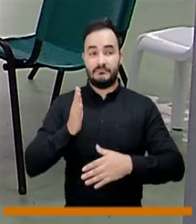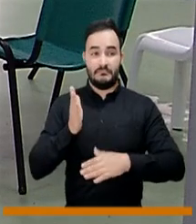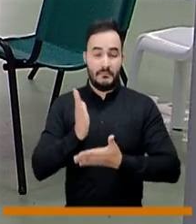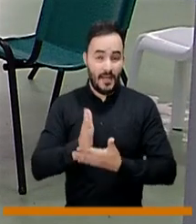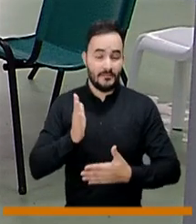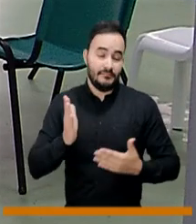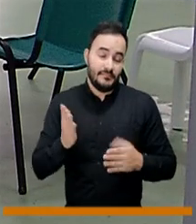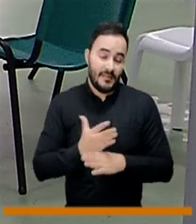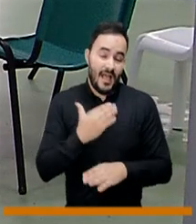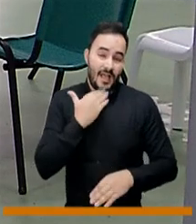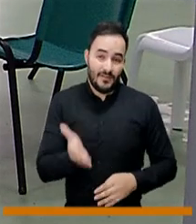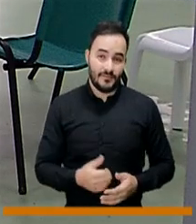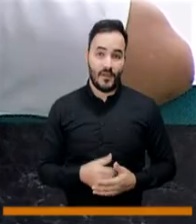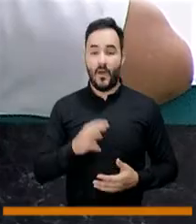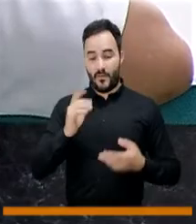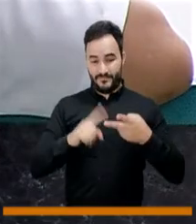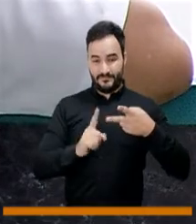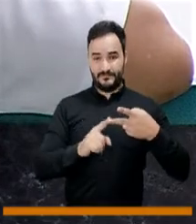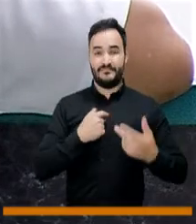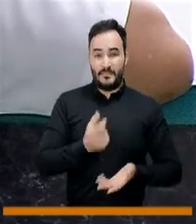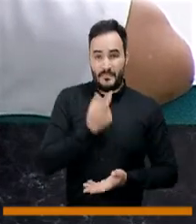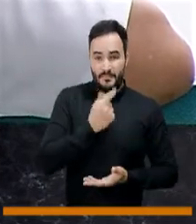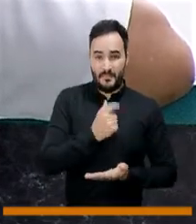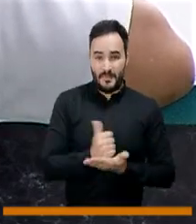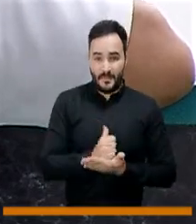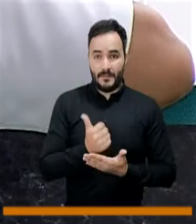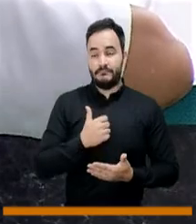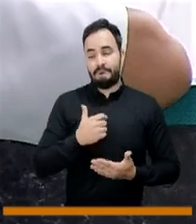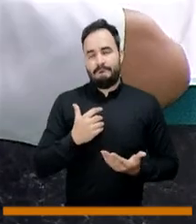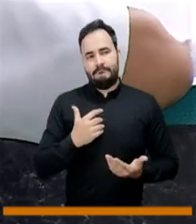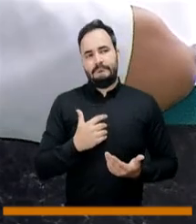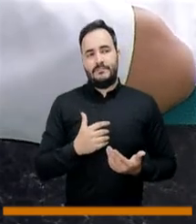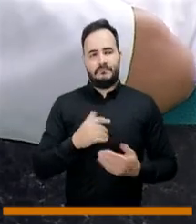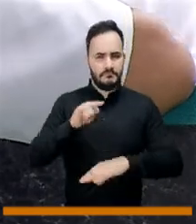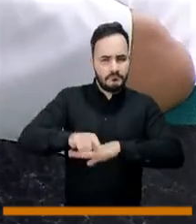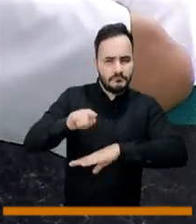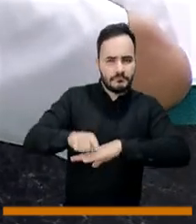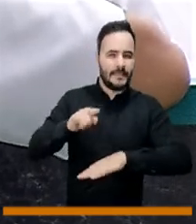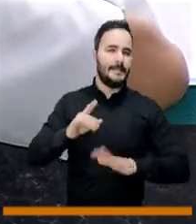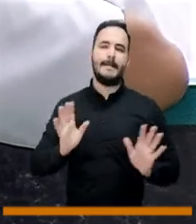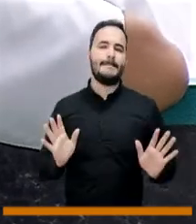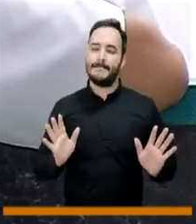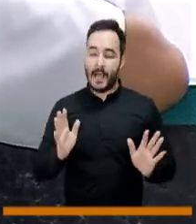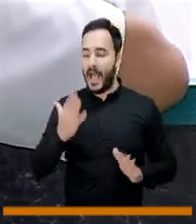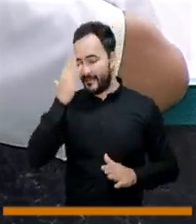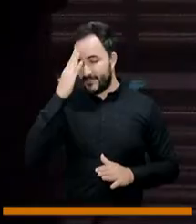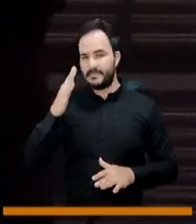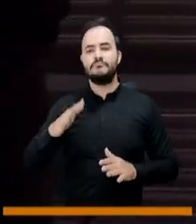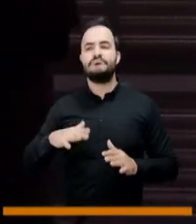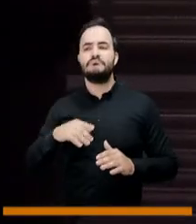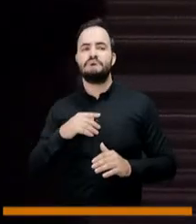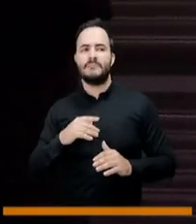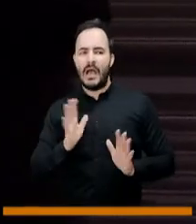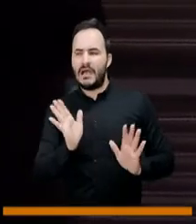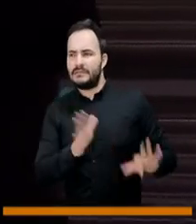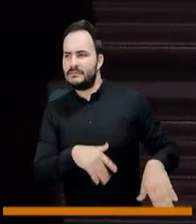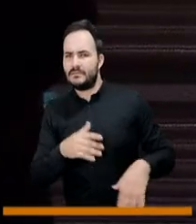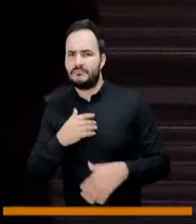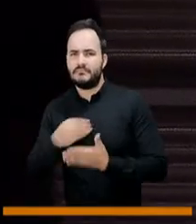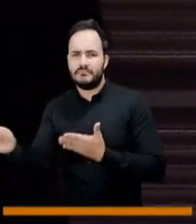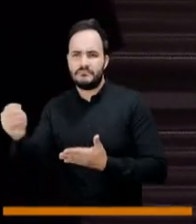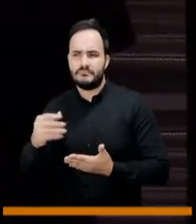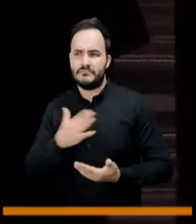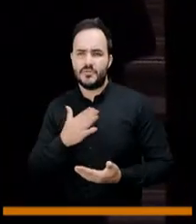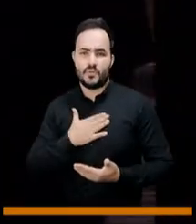bajo control que hay sobre algunos de estos medicamentos. Sabemos que algunos están adquiriendo medicamentos de venta libre, que se venden para